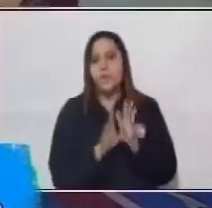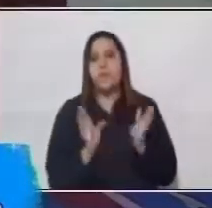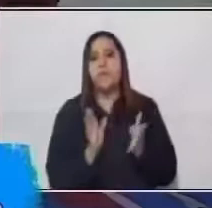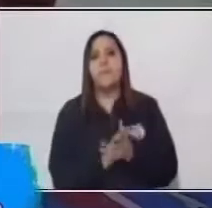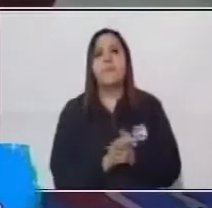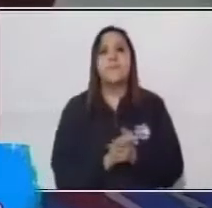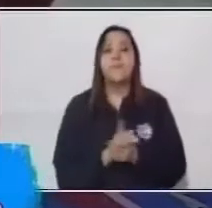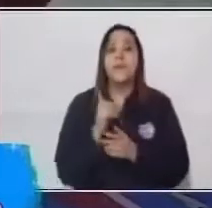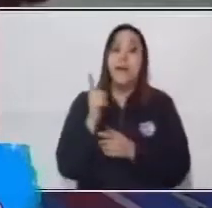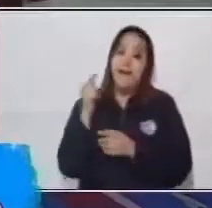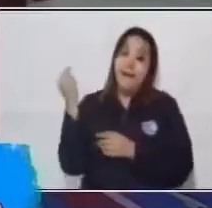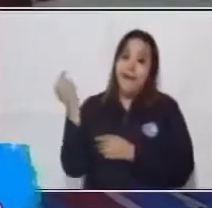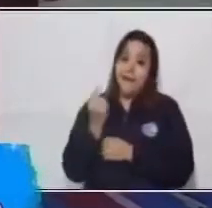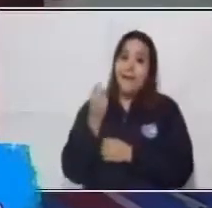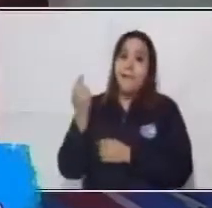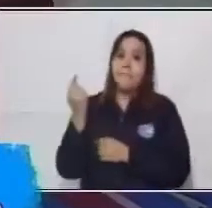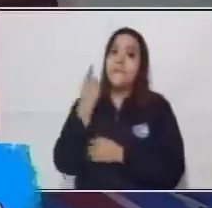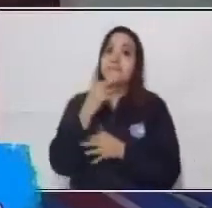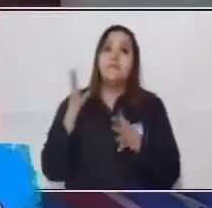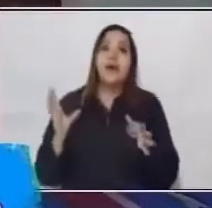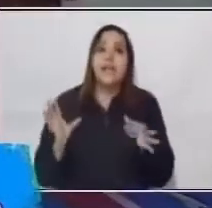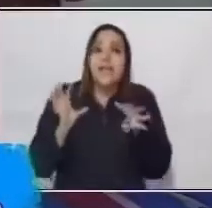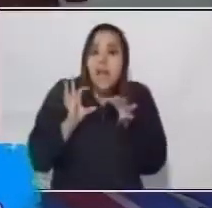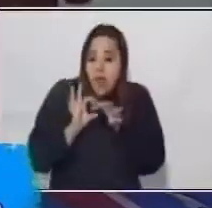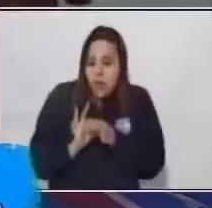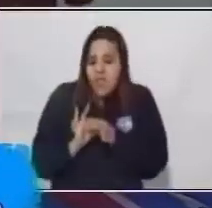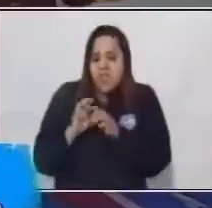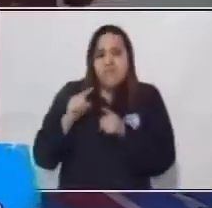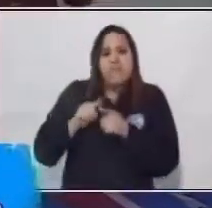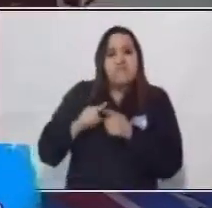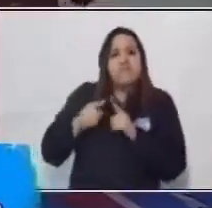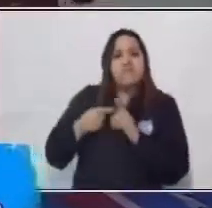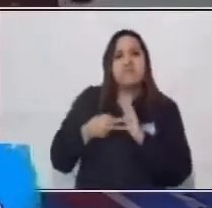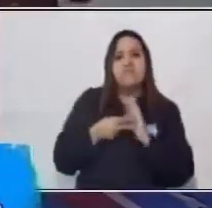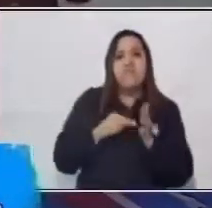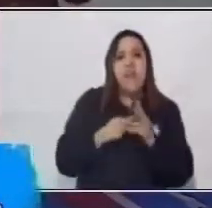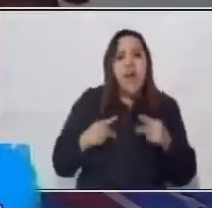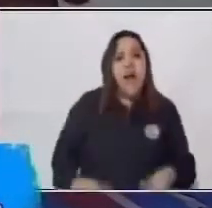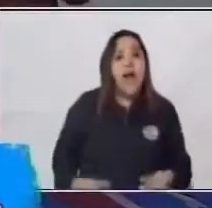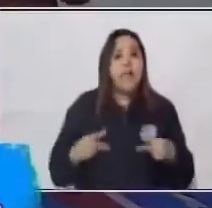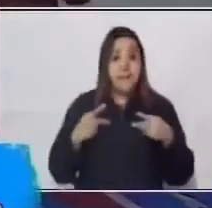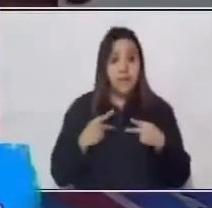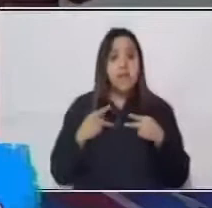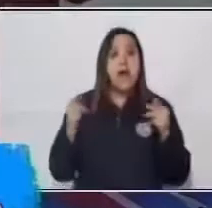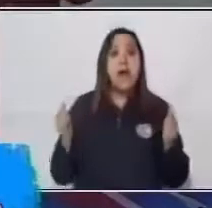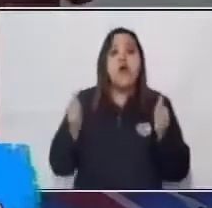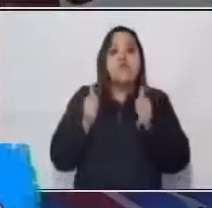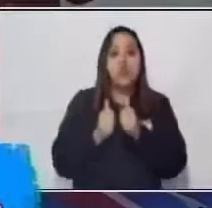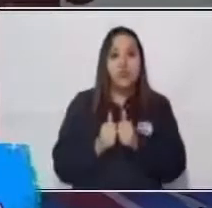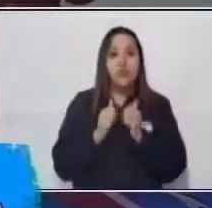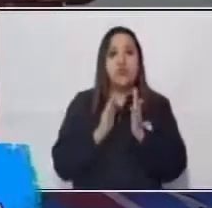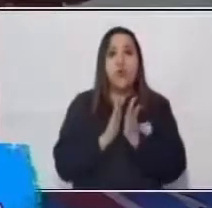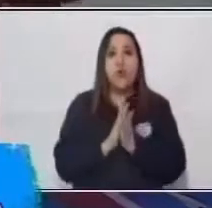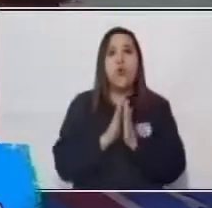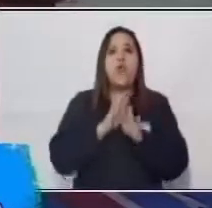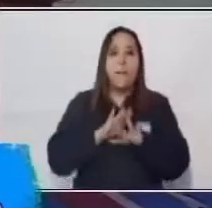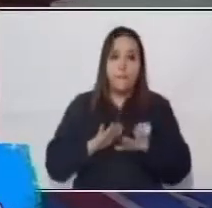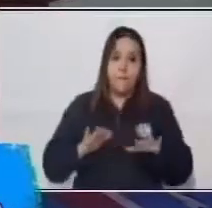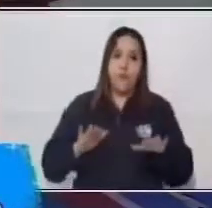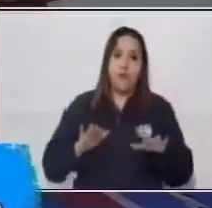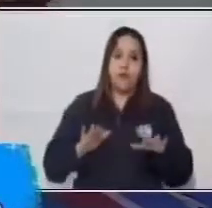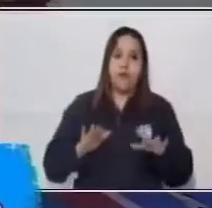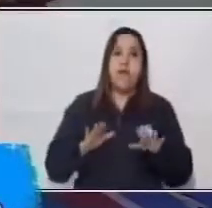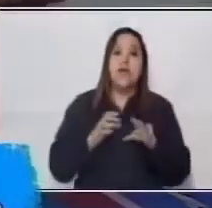eran principalmente ligados a la vida y a la muerte, sus creencias. ¿En qué creían ellos? En que si